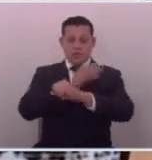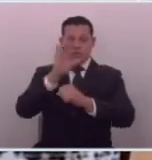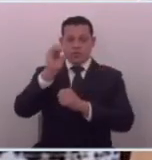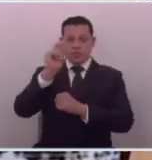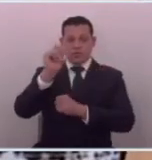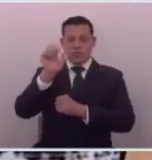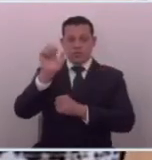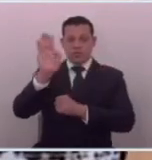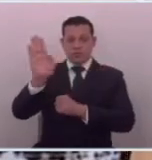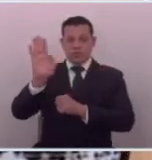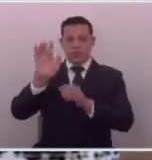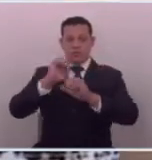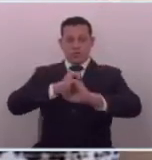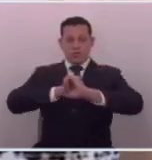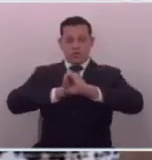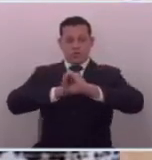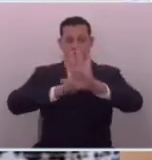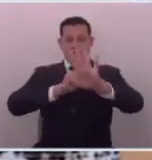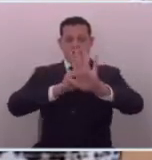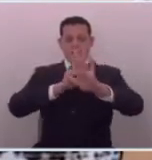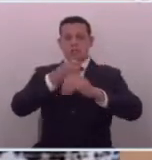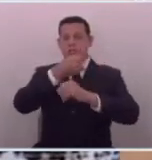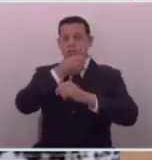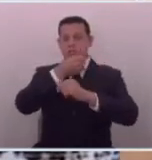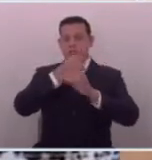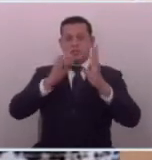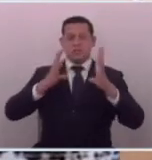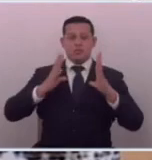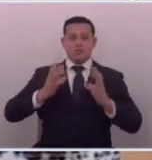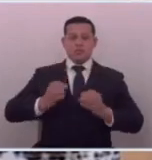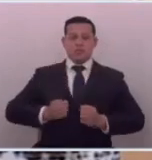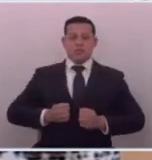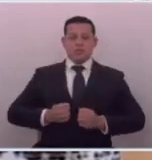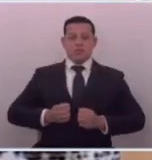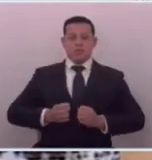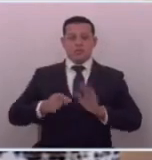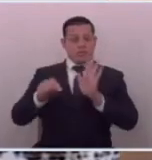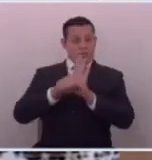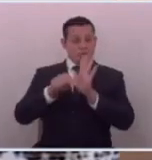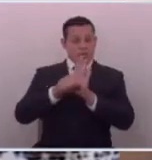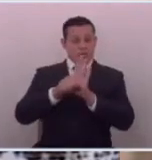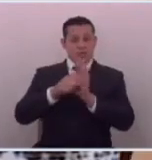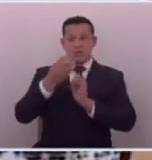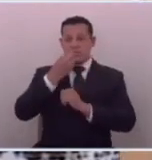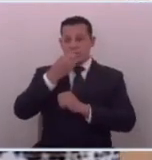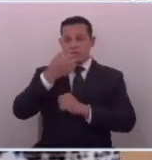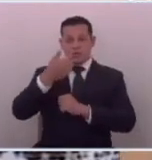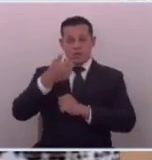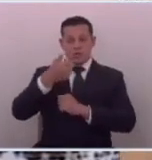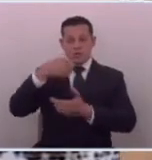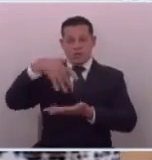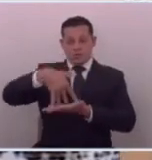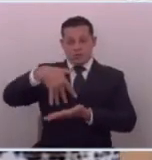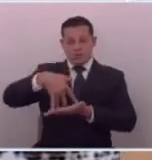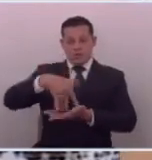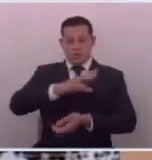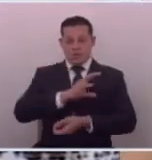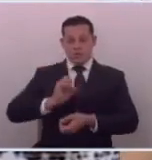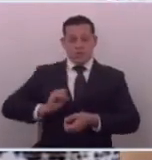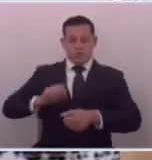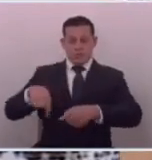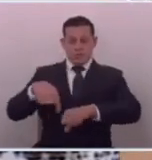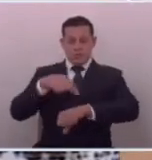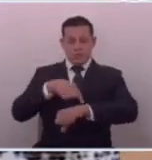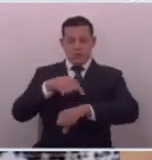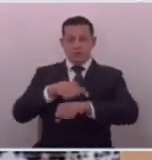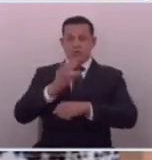para difundir propaganda gubernamental nieguenlo y buen provecho a la población salvadoreña que en este